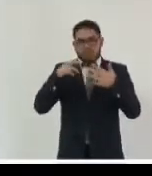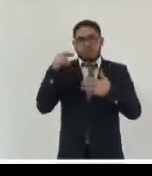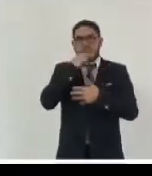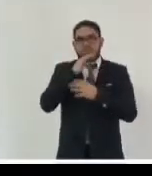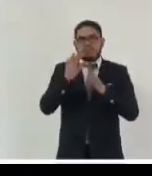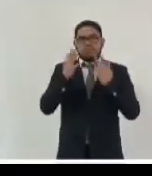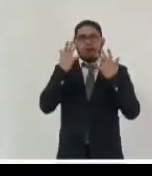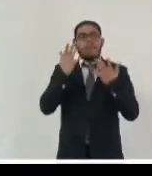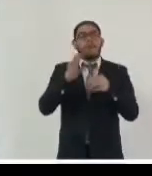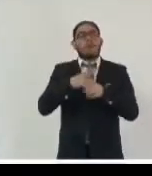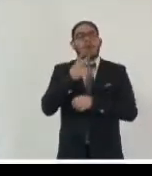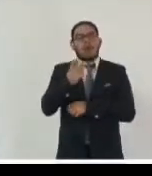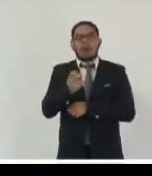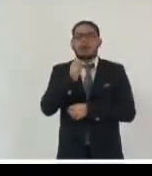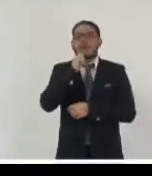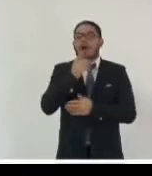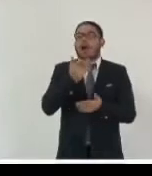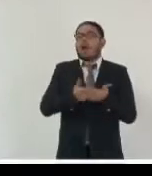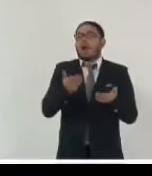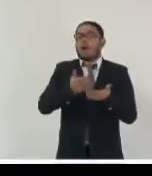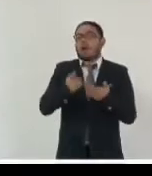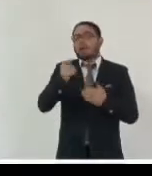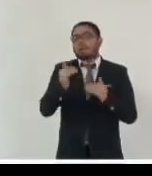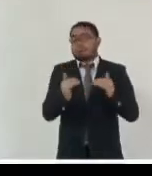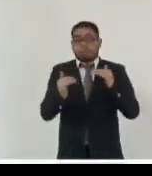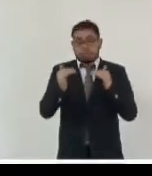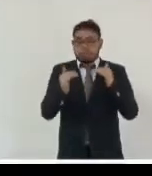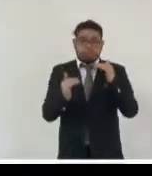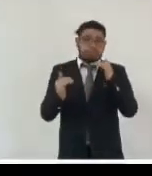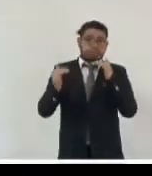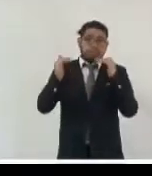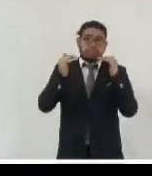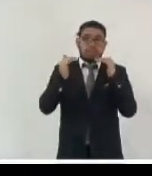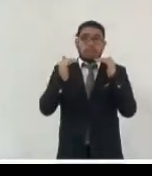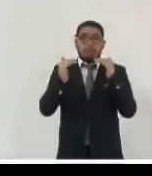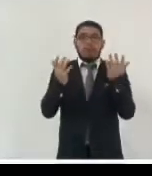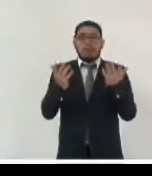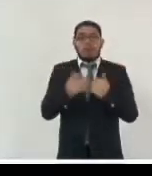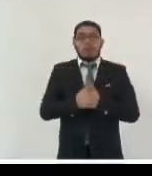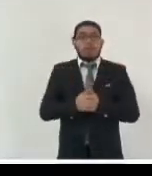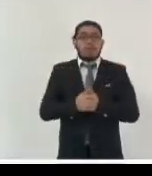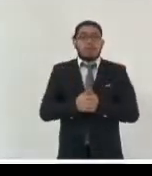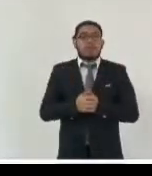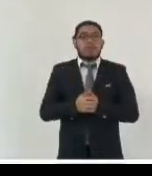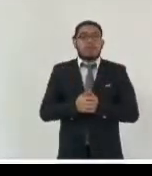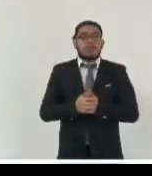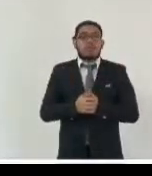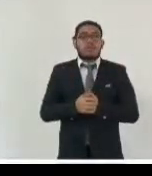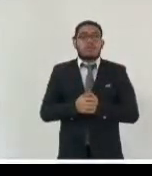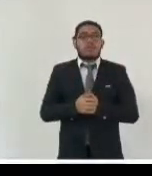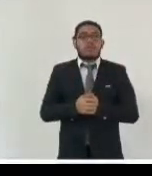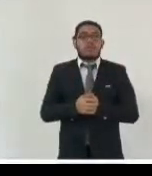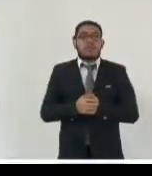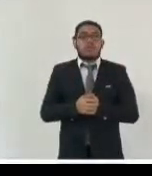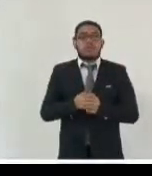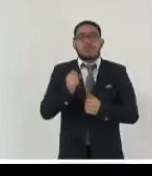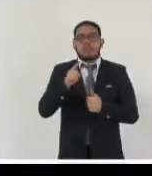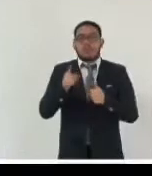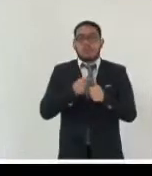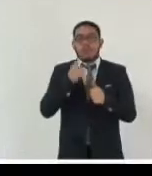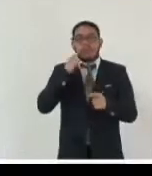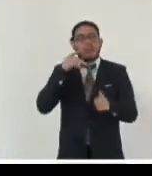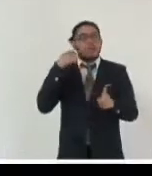equilibrado vamos a tener mucha tecnología sin marco normativo vamos a tener mucho marco normativo sin posibilidades